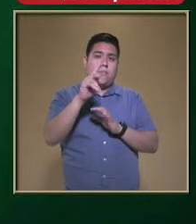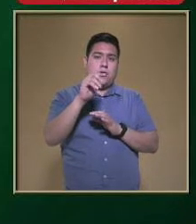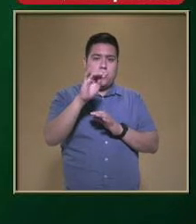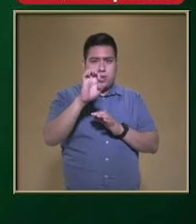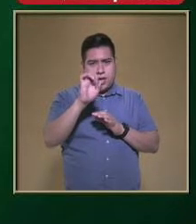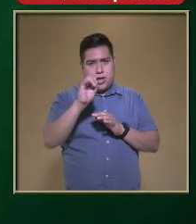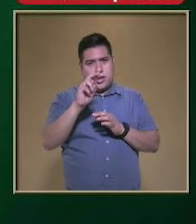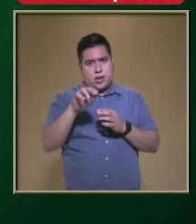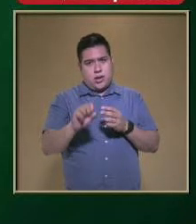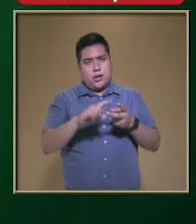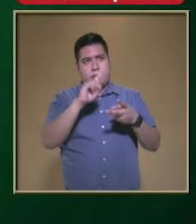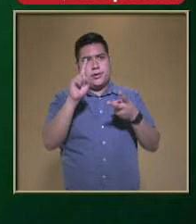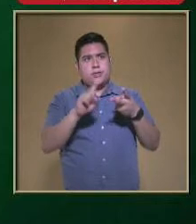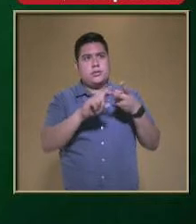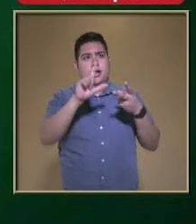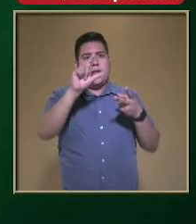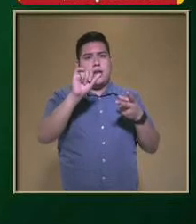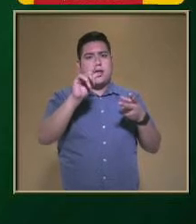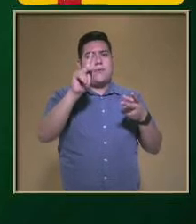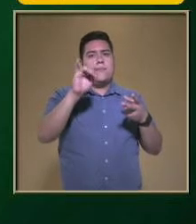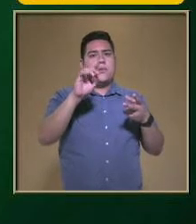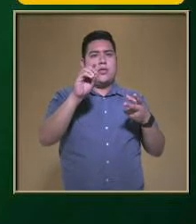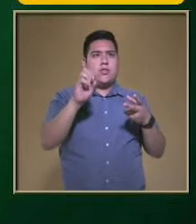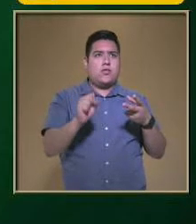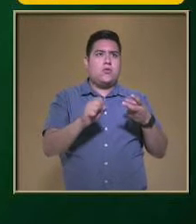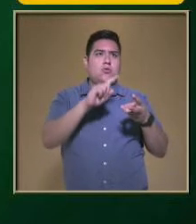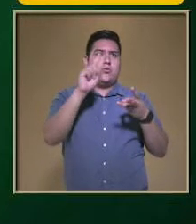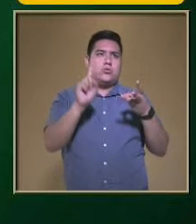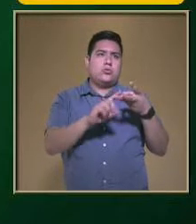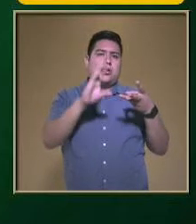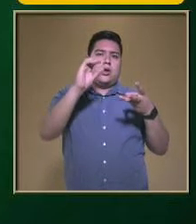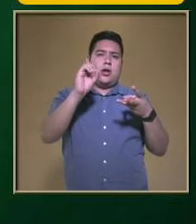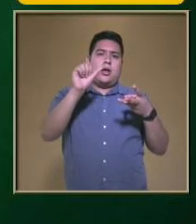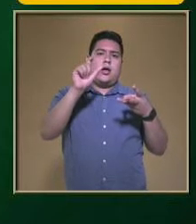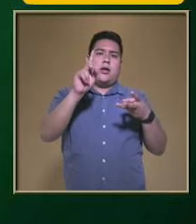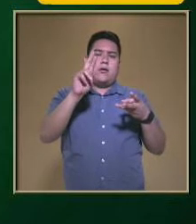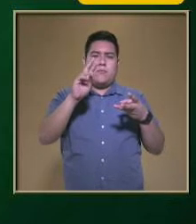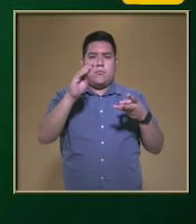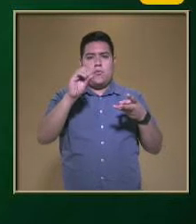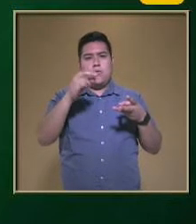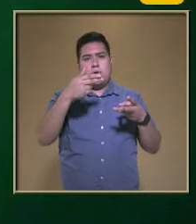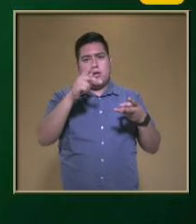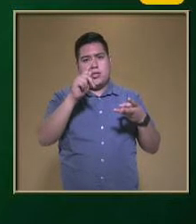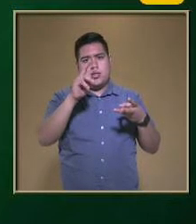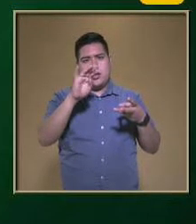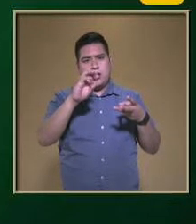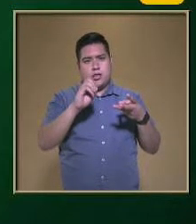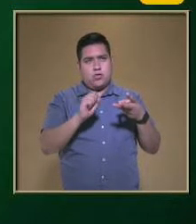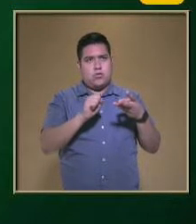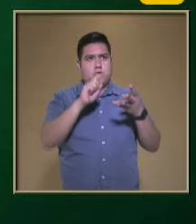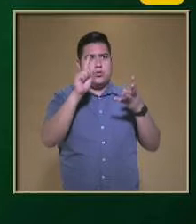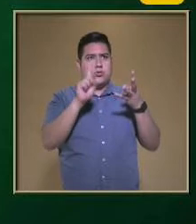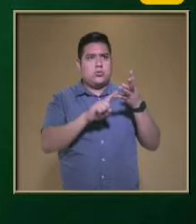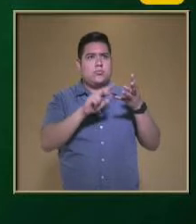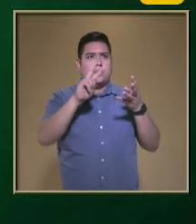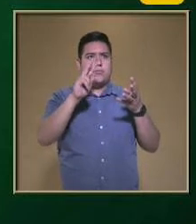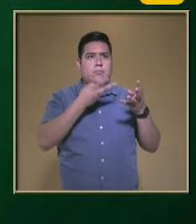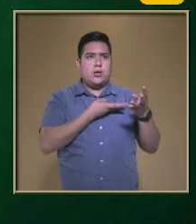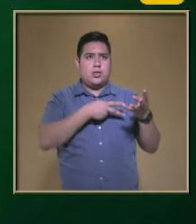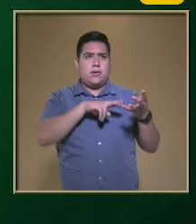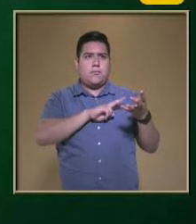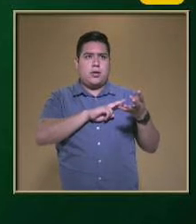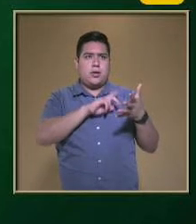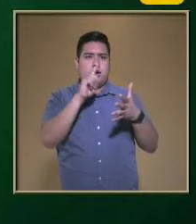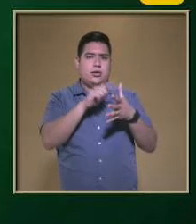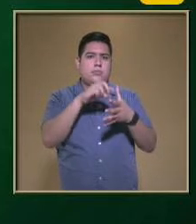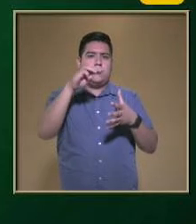Carbohidratos Vitaminas Y minerales Te dice Qué alimentos Lo contienen Y para que no batalles En entender Qué significa Cada uno de ellos